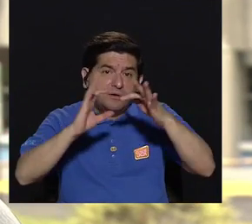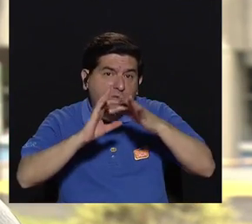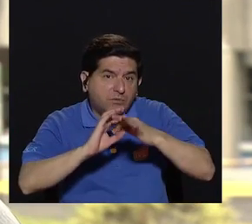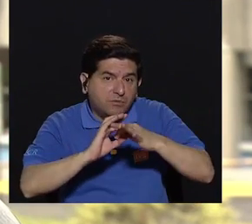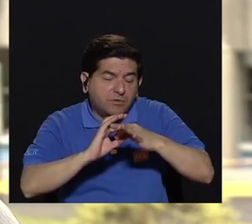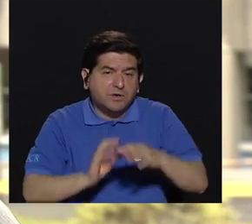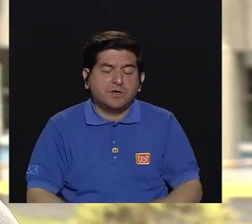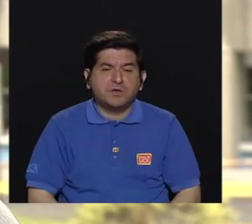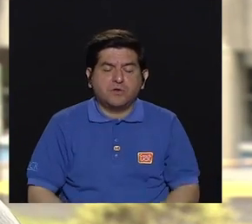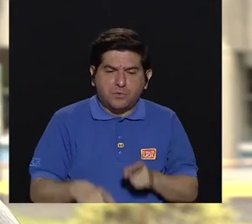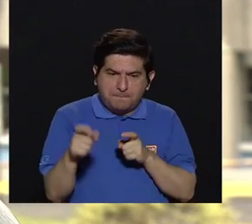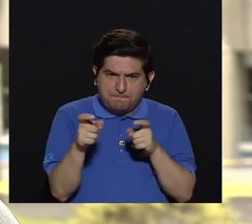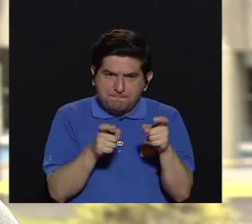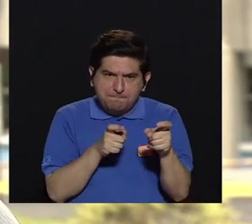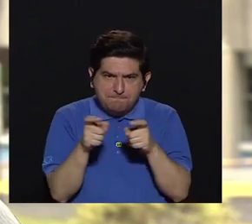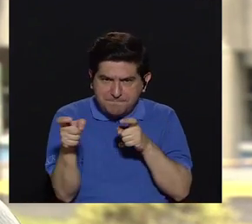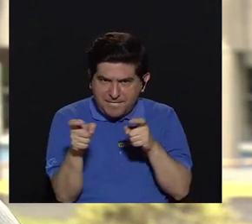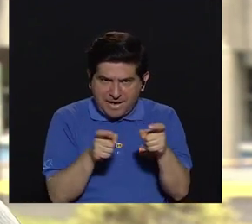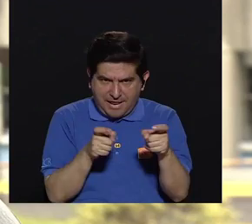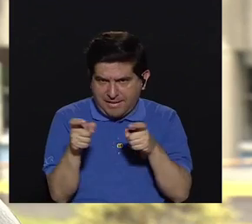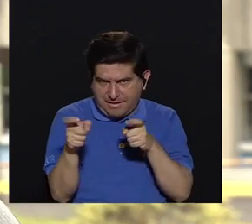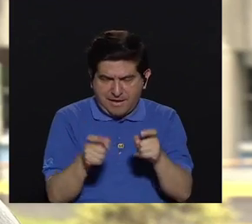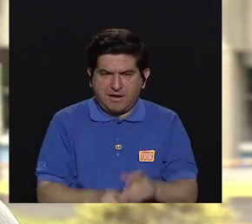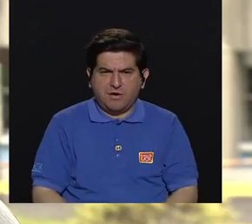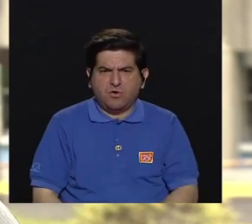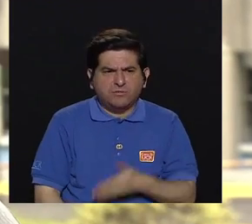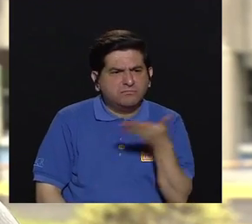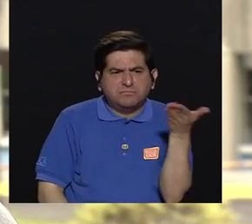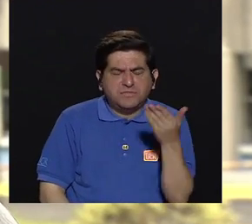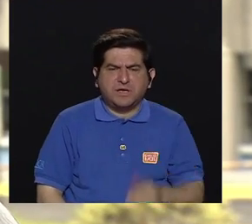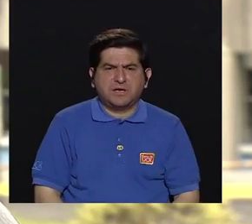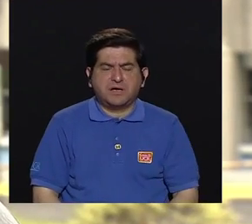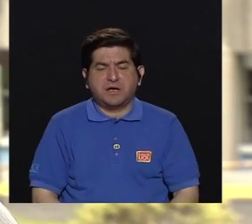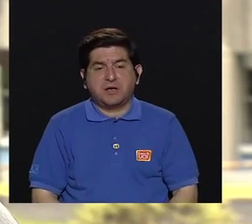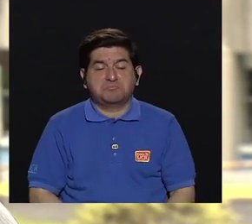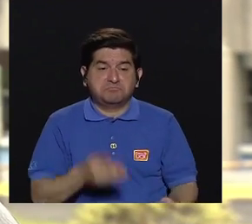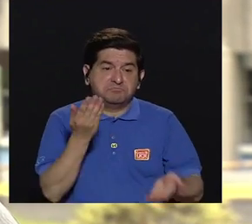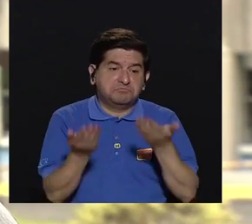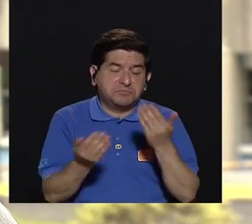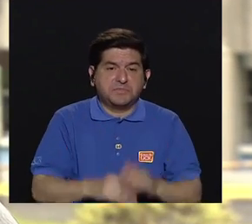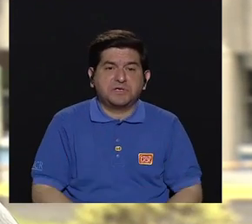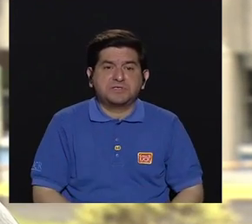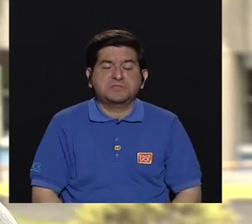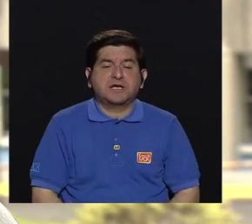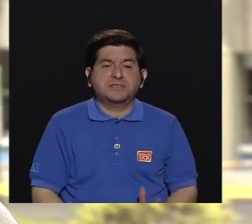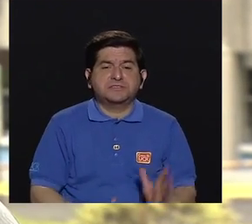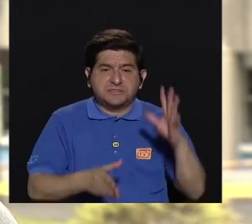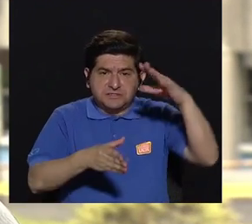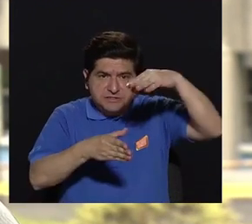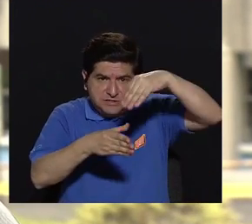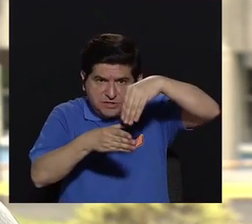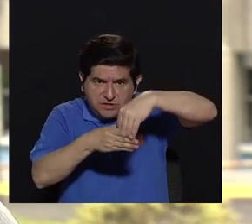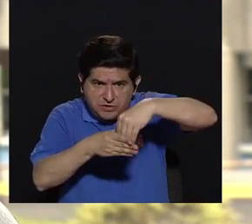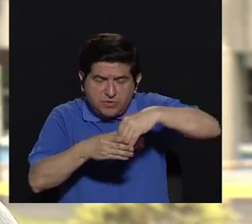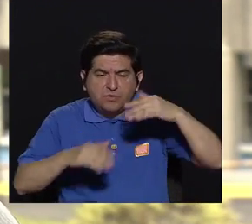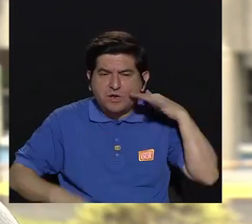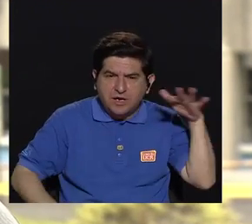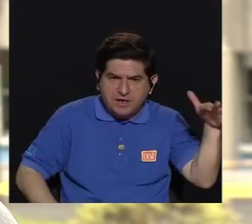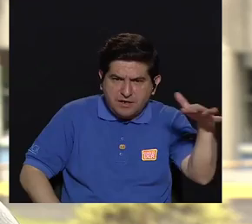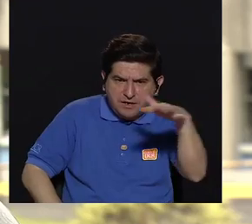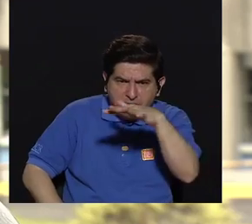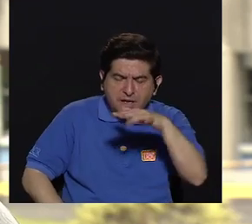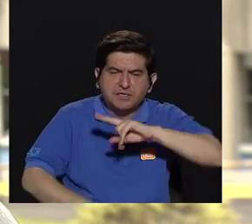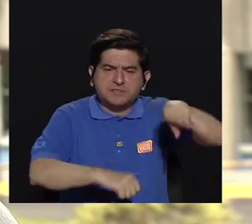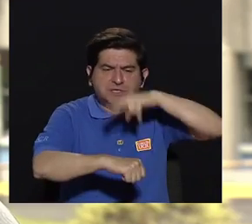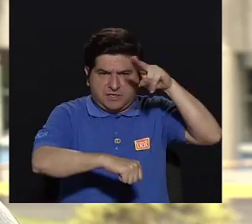manejo, por ejemplo, de las aperturas para integrarnos con el